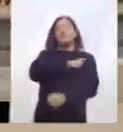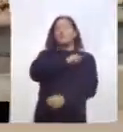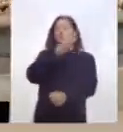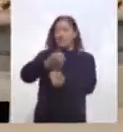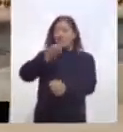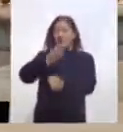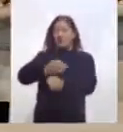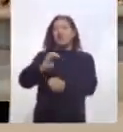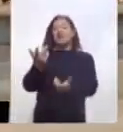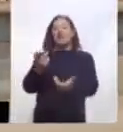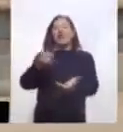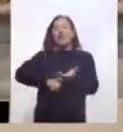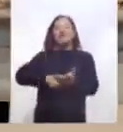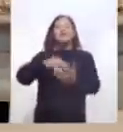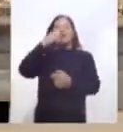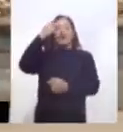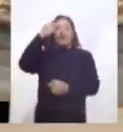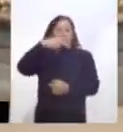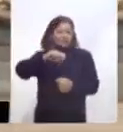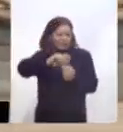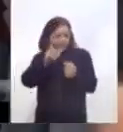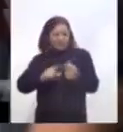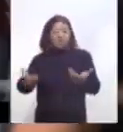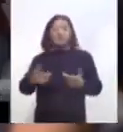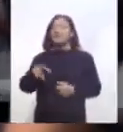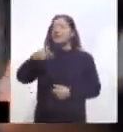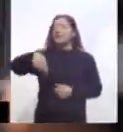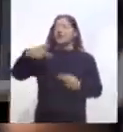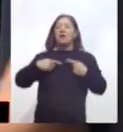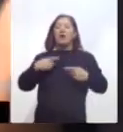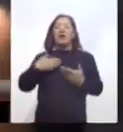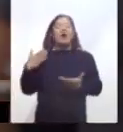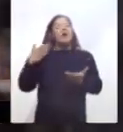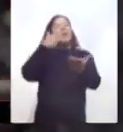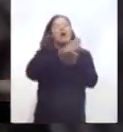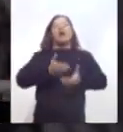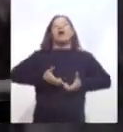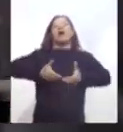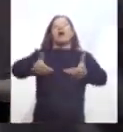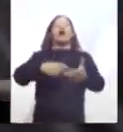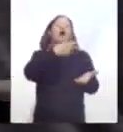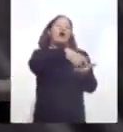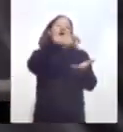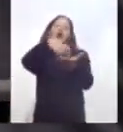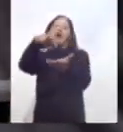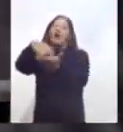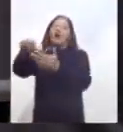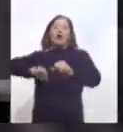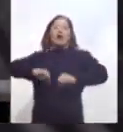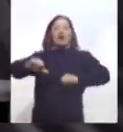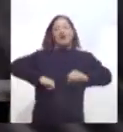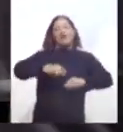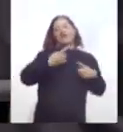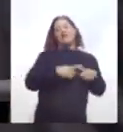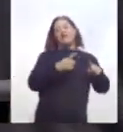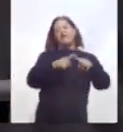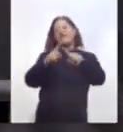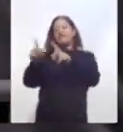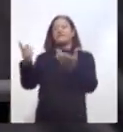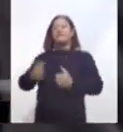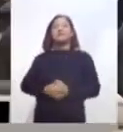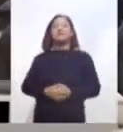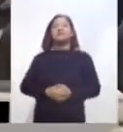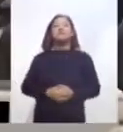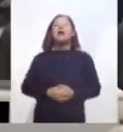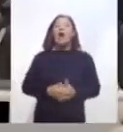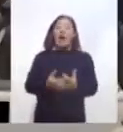México. Los chautempenses salen a las calles para hacer compras y otras actividades. No obstante que algunos sectores, como el educativo, hicieron